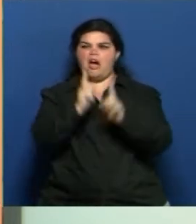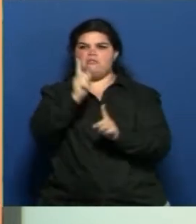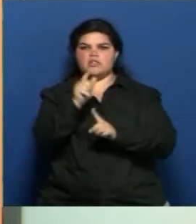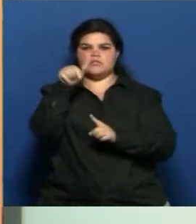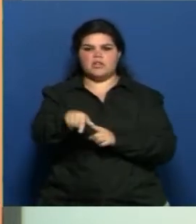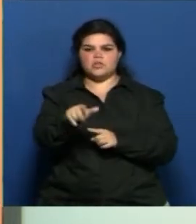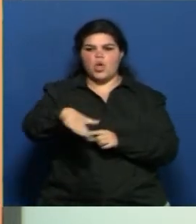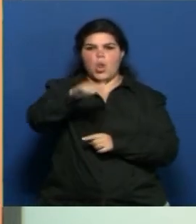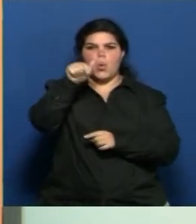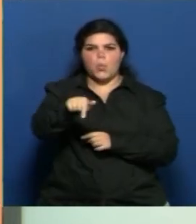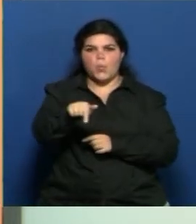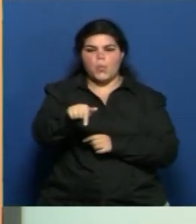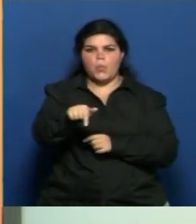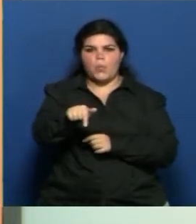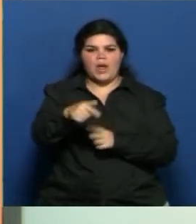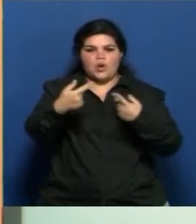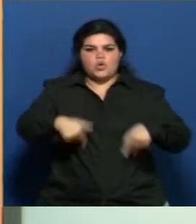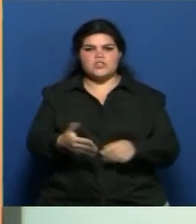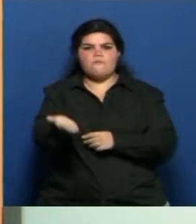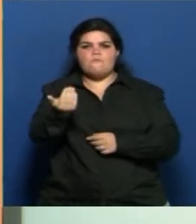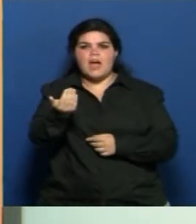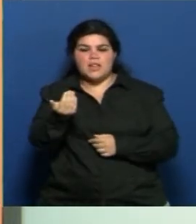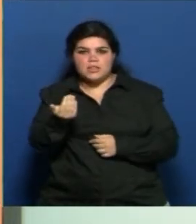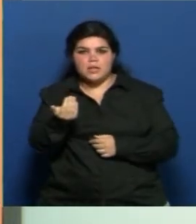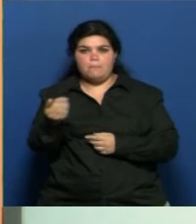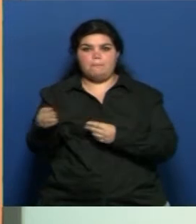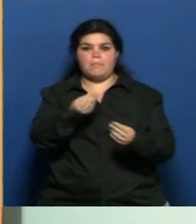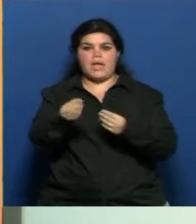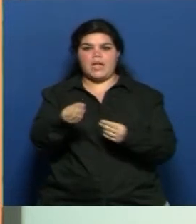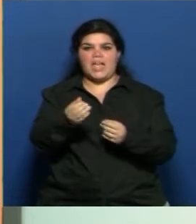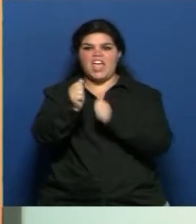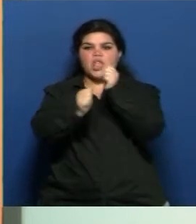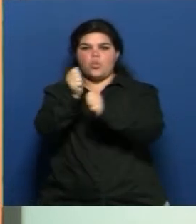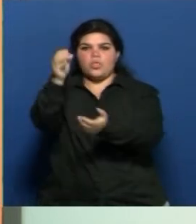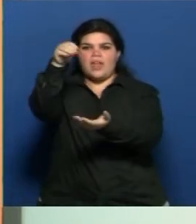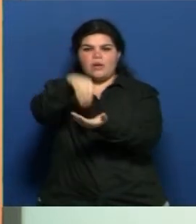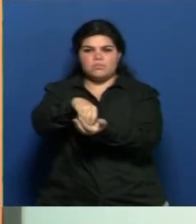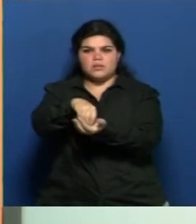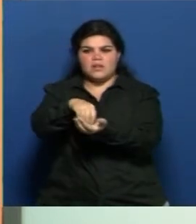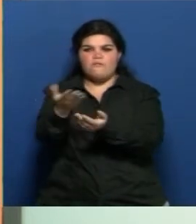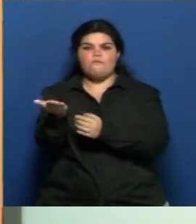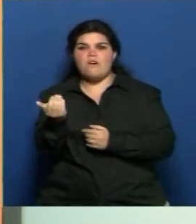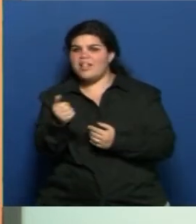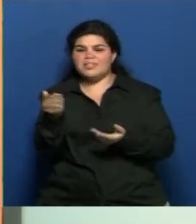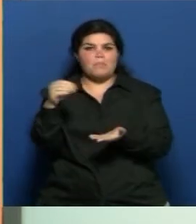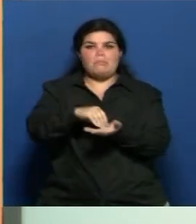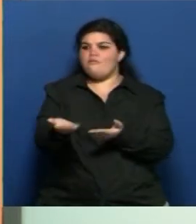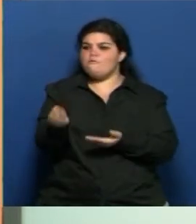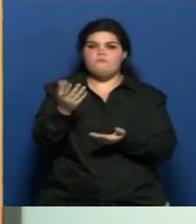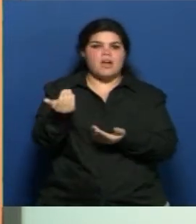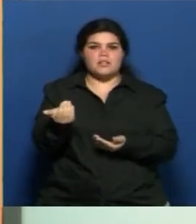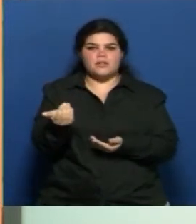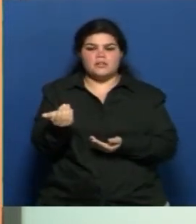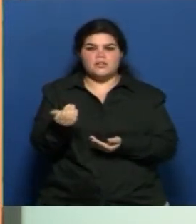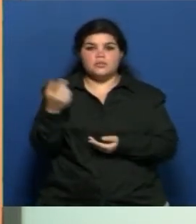equipadas con lo necesario para poder albergar a las industrias. Entonces, primero creo que la provincia se debe a